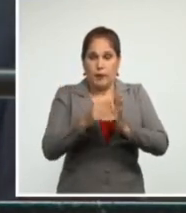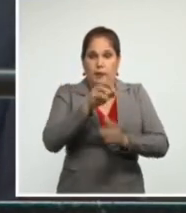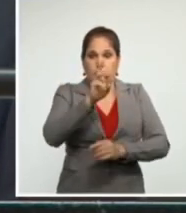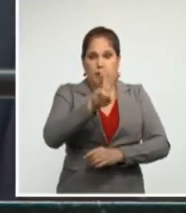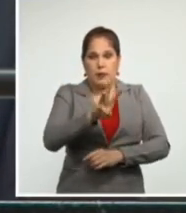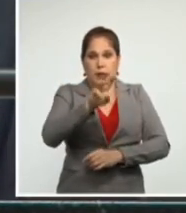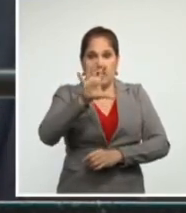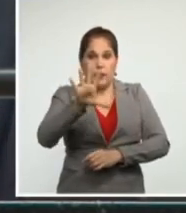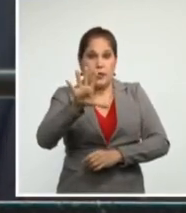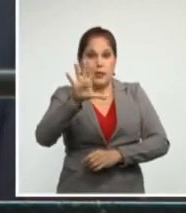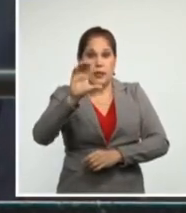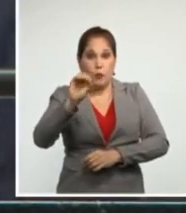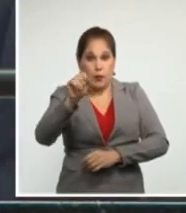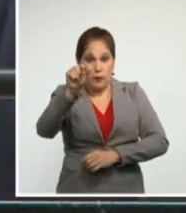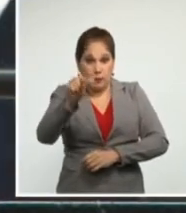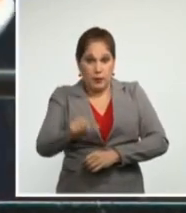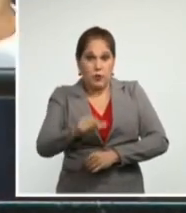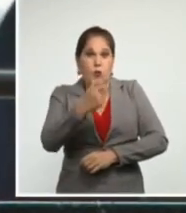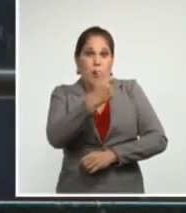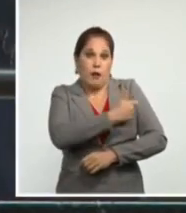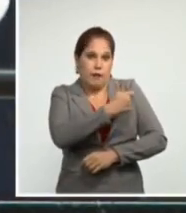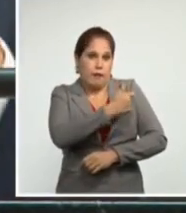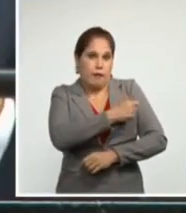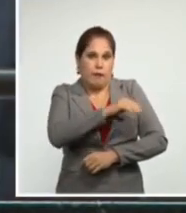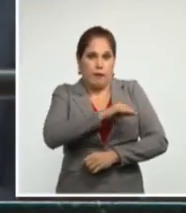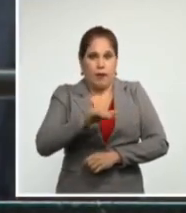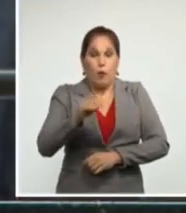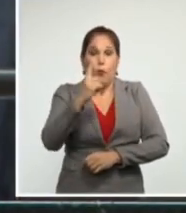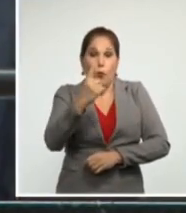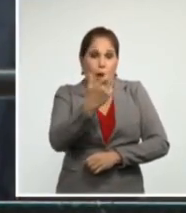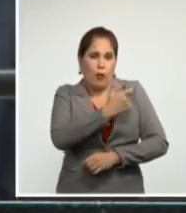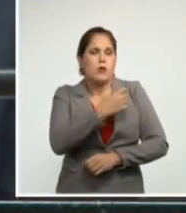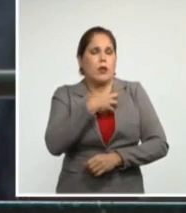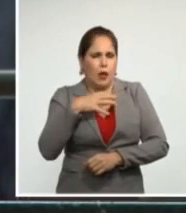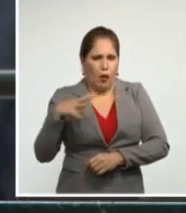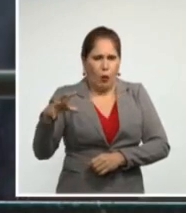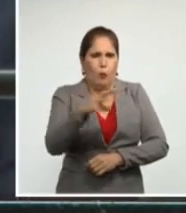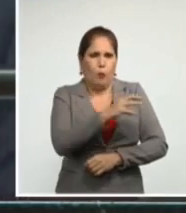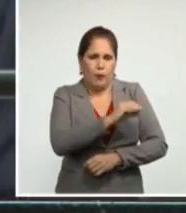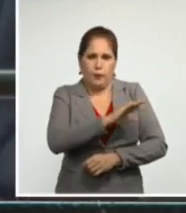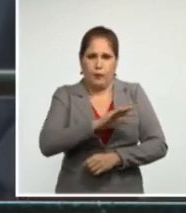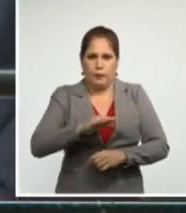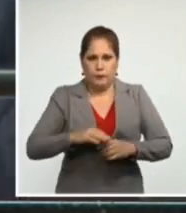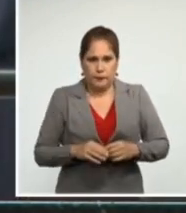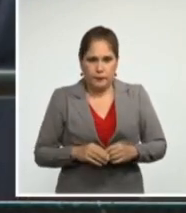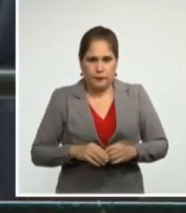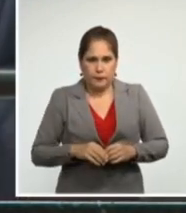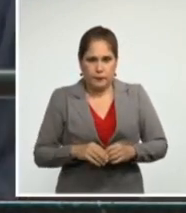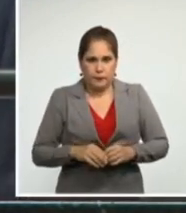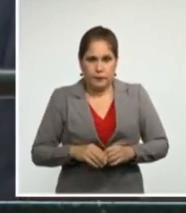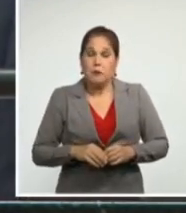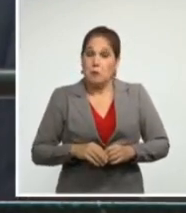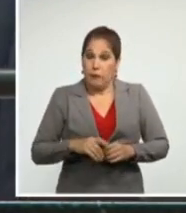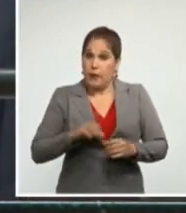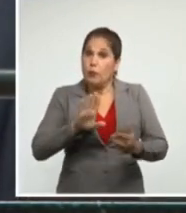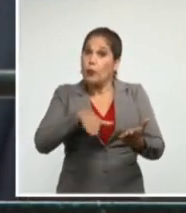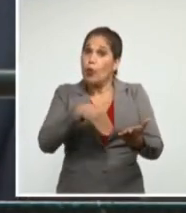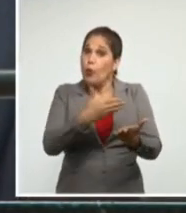cubanos con al menos una dosis y se proponga